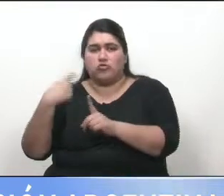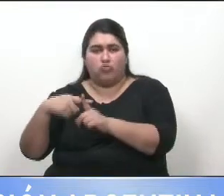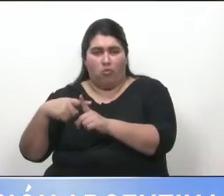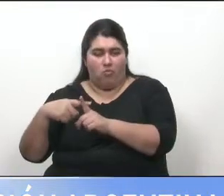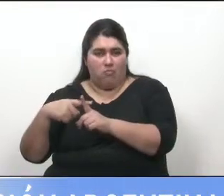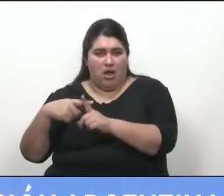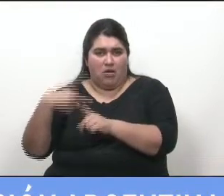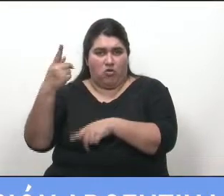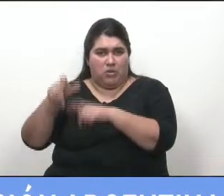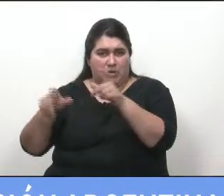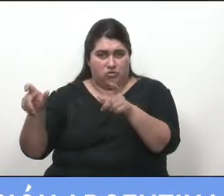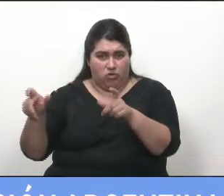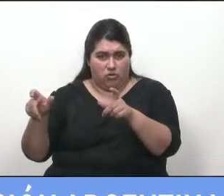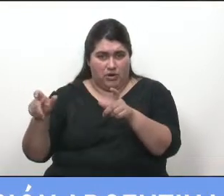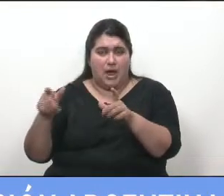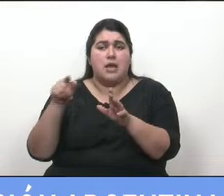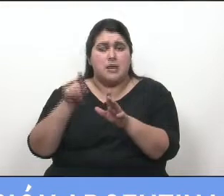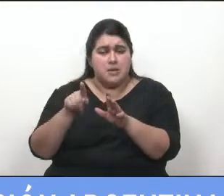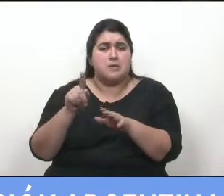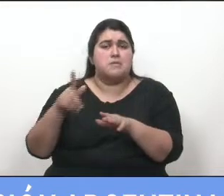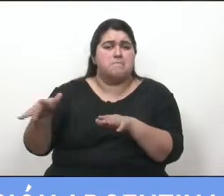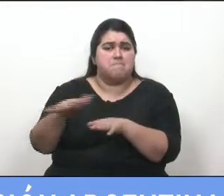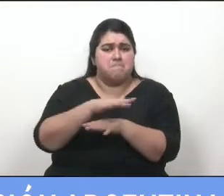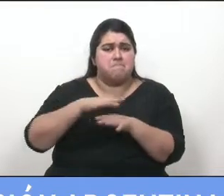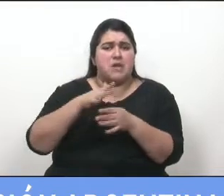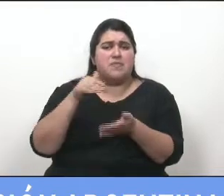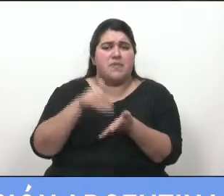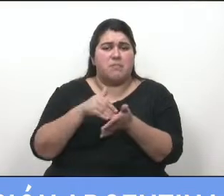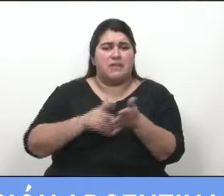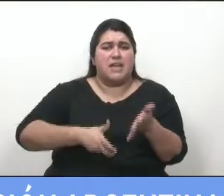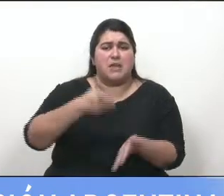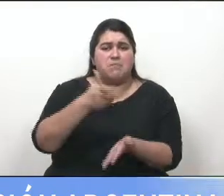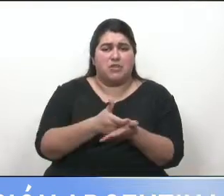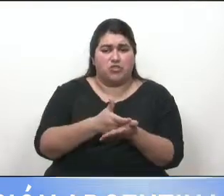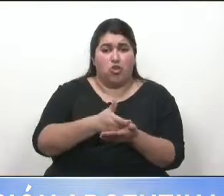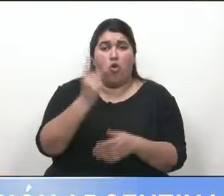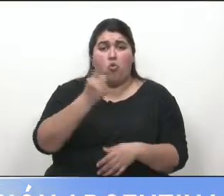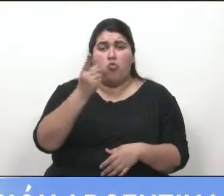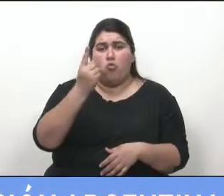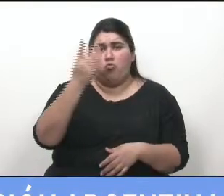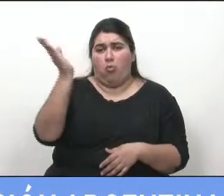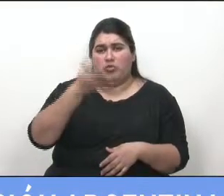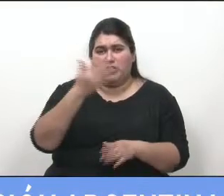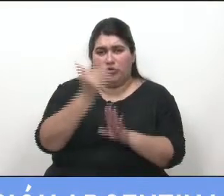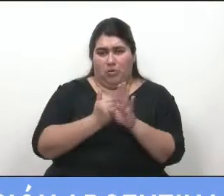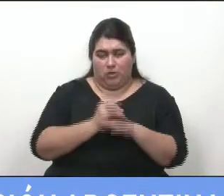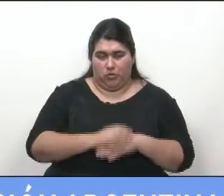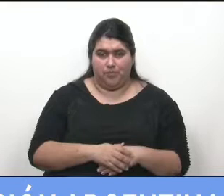el equivalente al 1% de las inversiones realizadas. A los titulares de los inmuebles